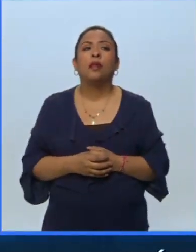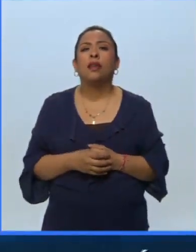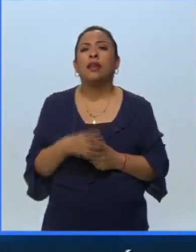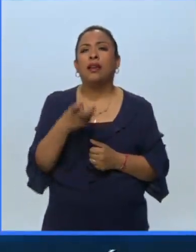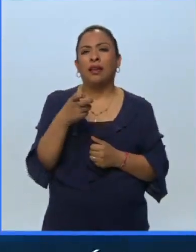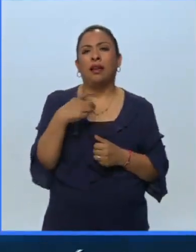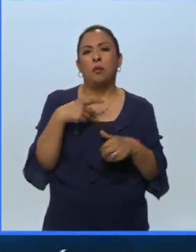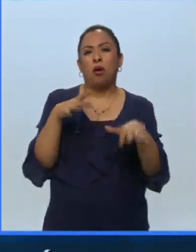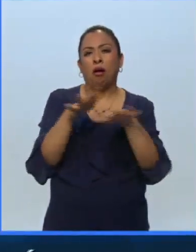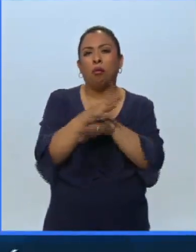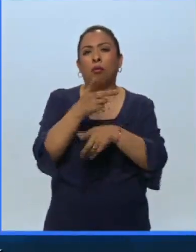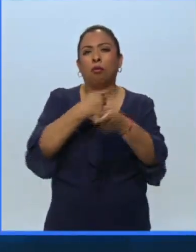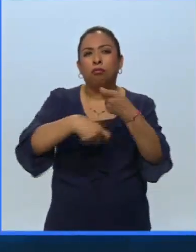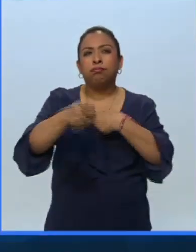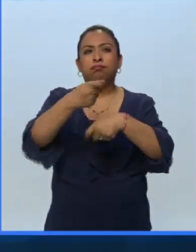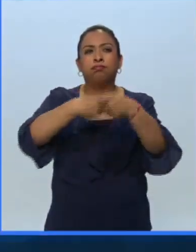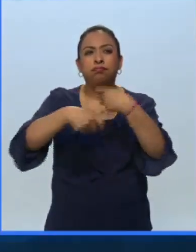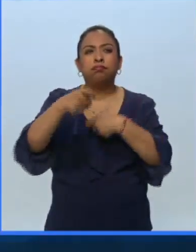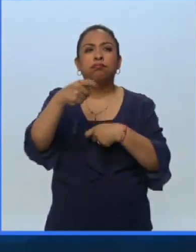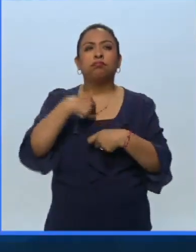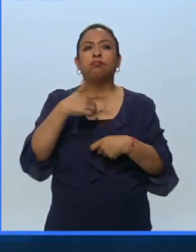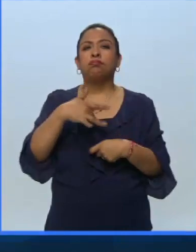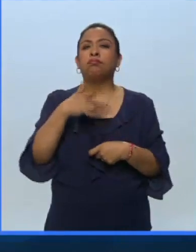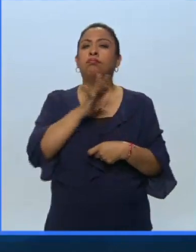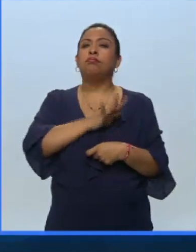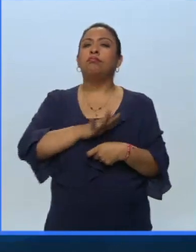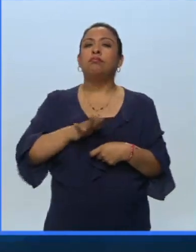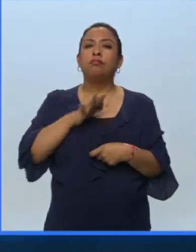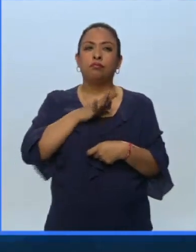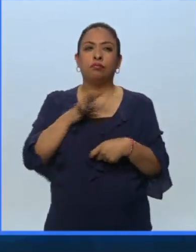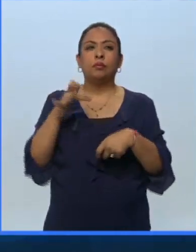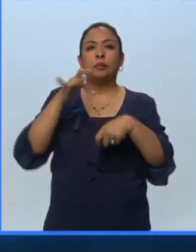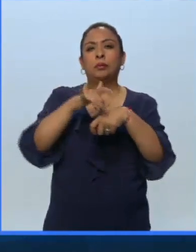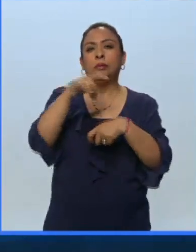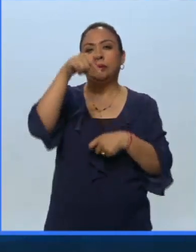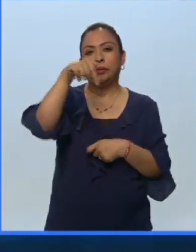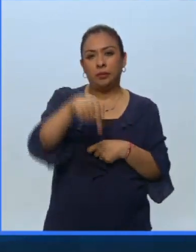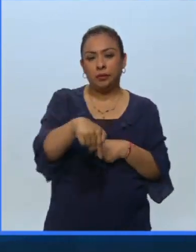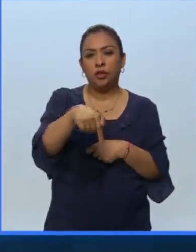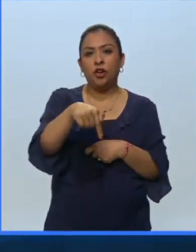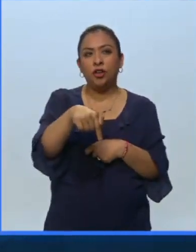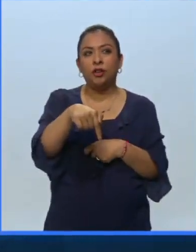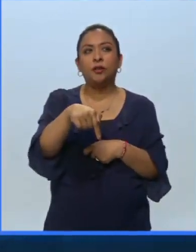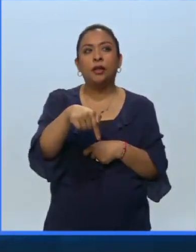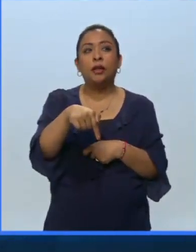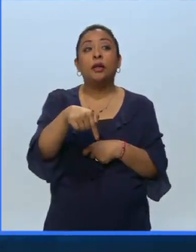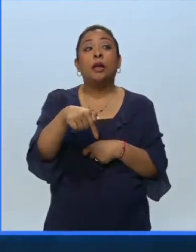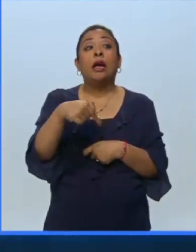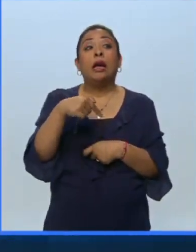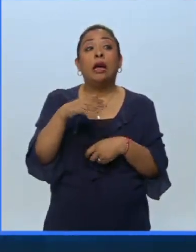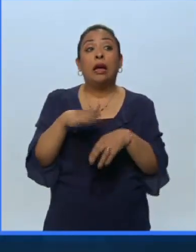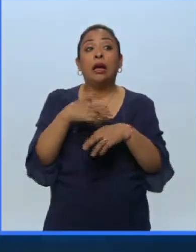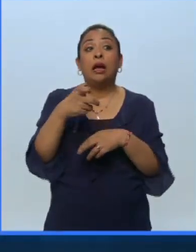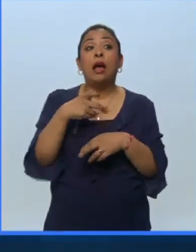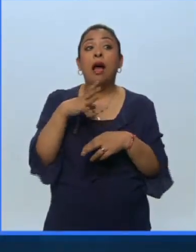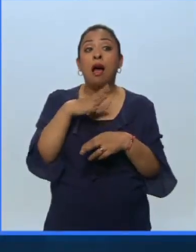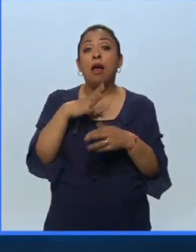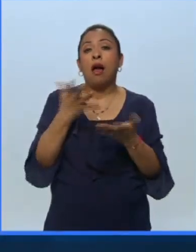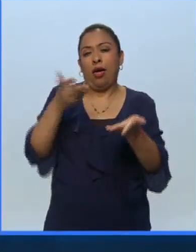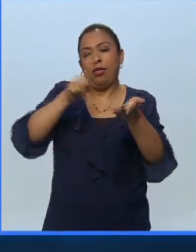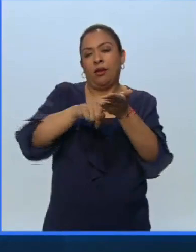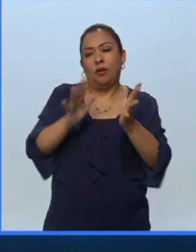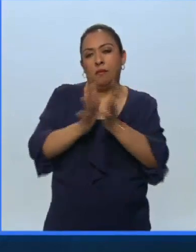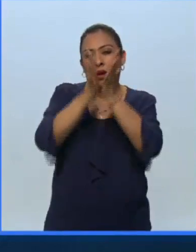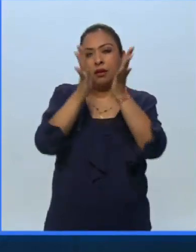el interés, así que estoy muy contento de venir a tocar aquí. Es un honor y